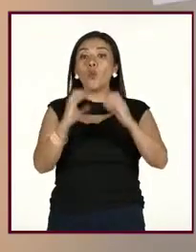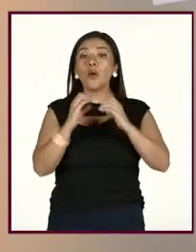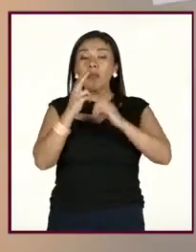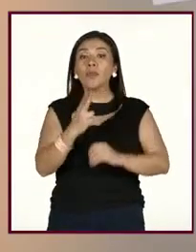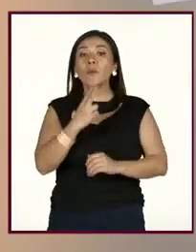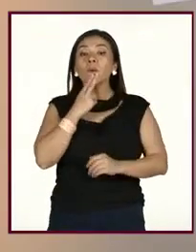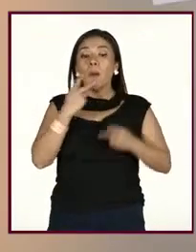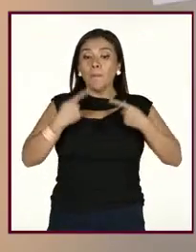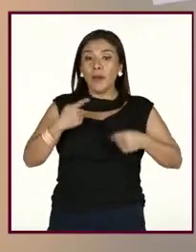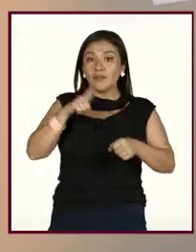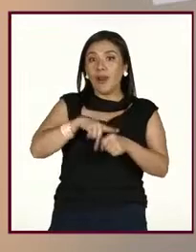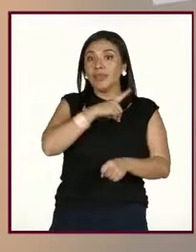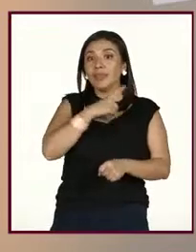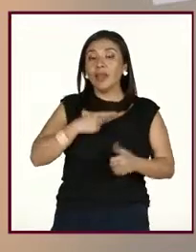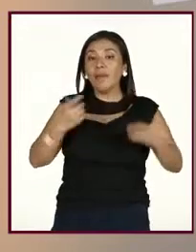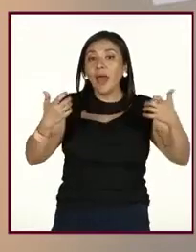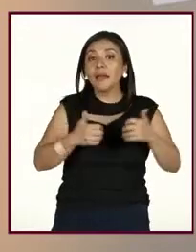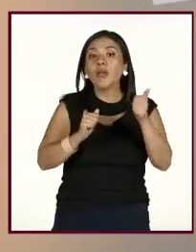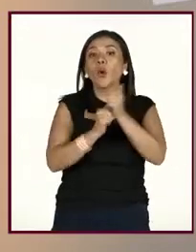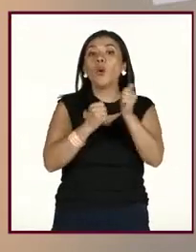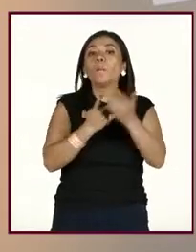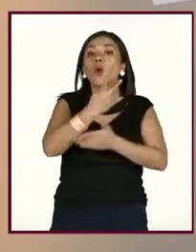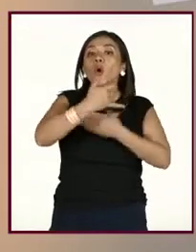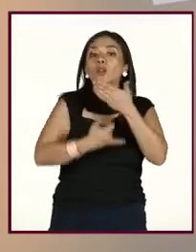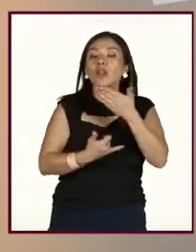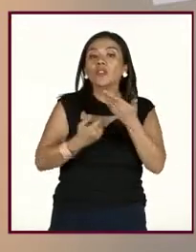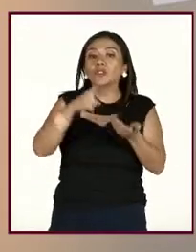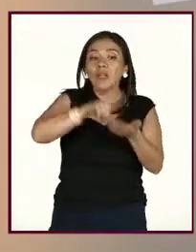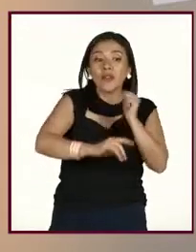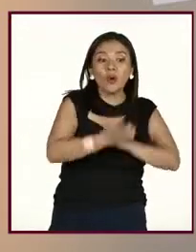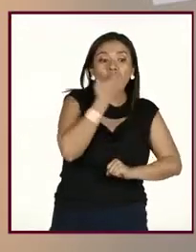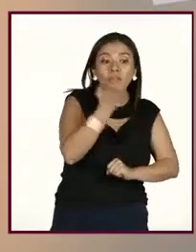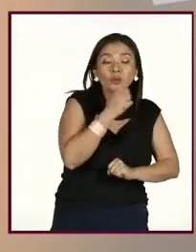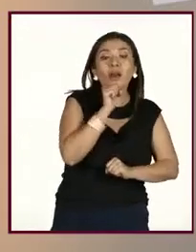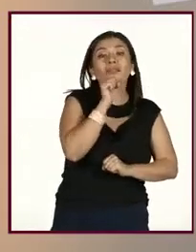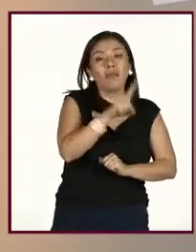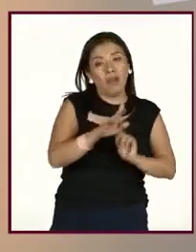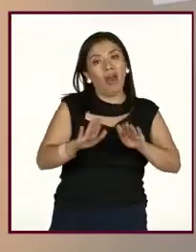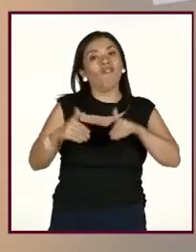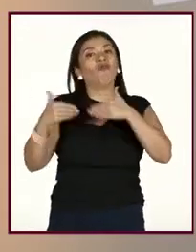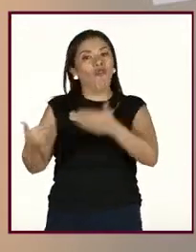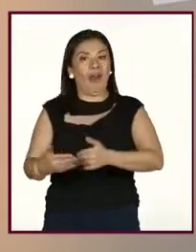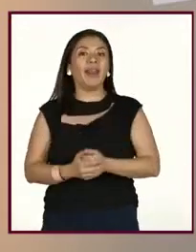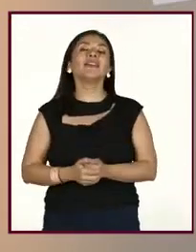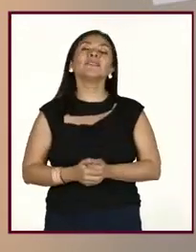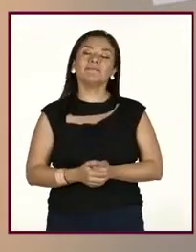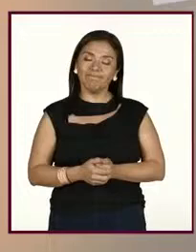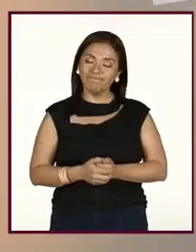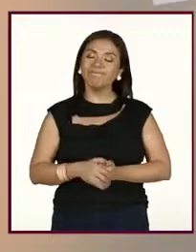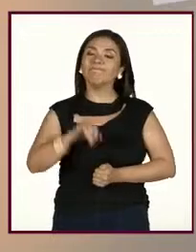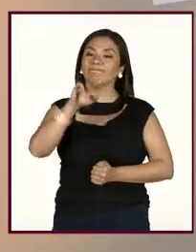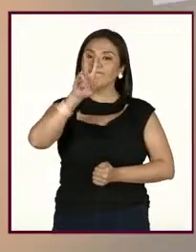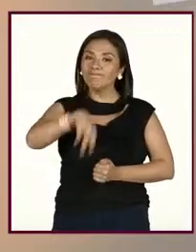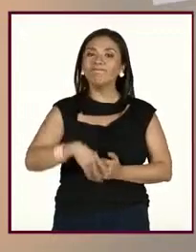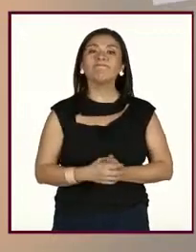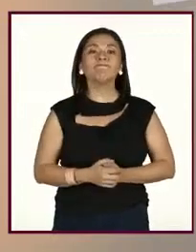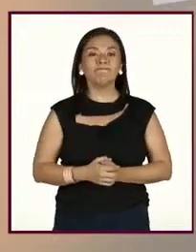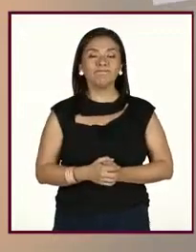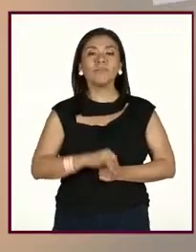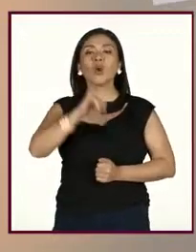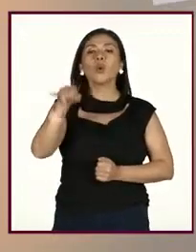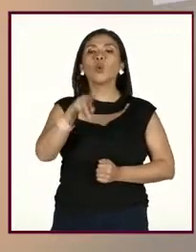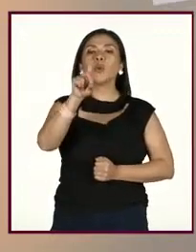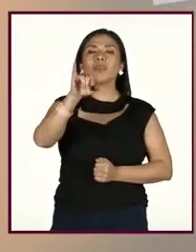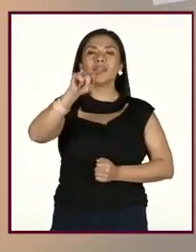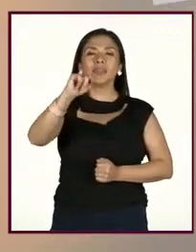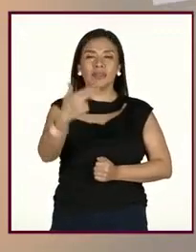se debe empezar a trabajar con proyectos dentro y fuera de la escuela. Sí. Muchas gracias, Candy. Judith